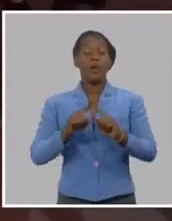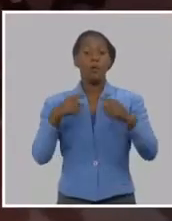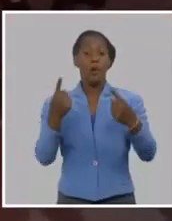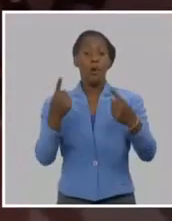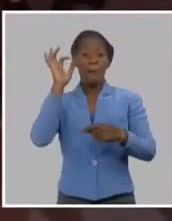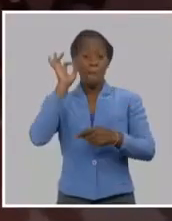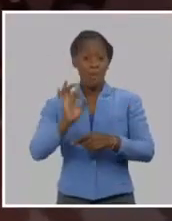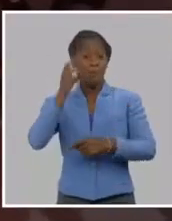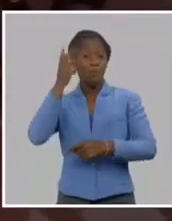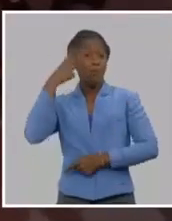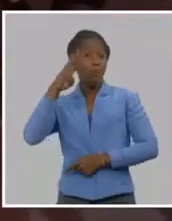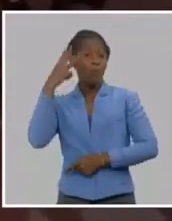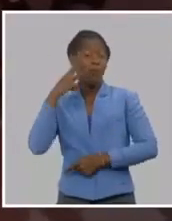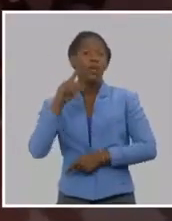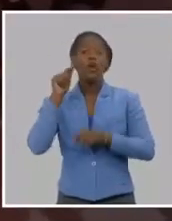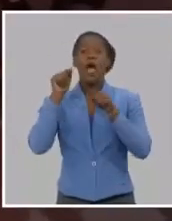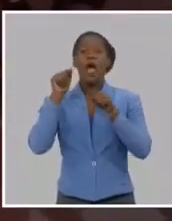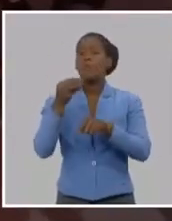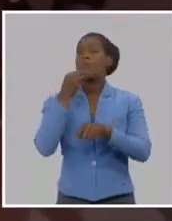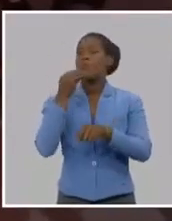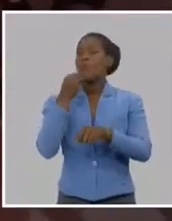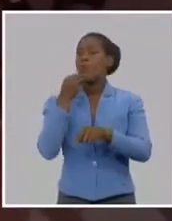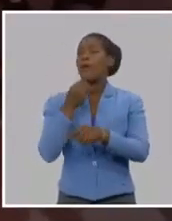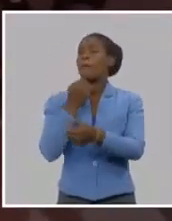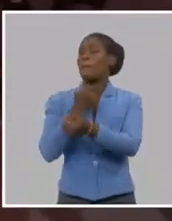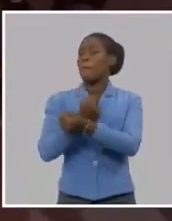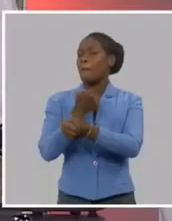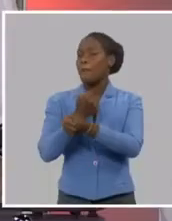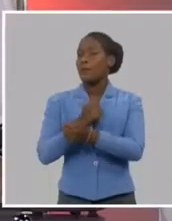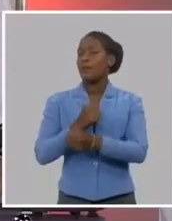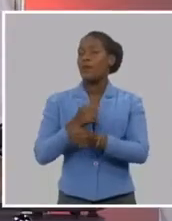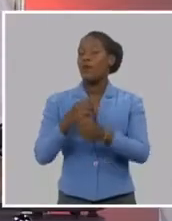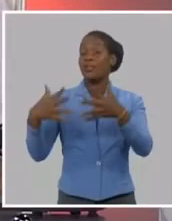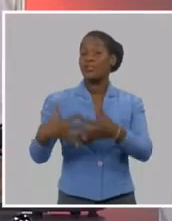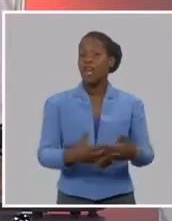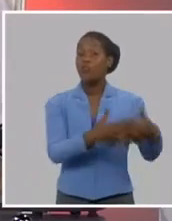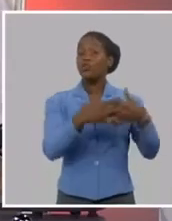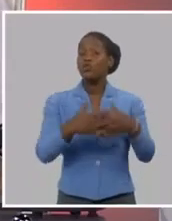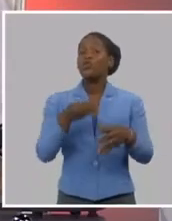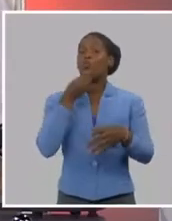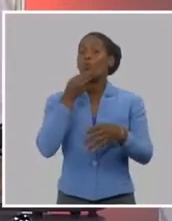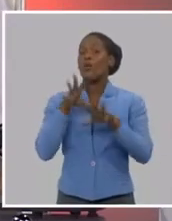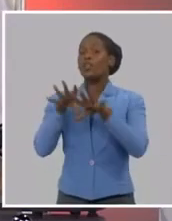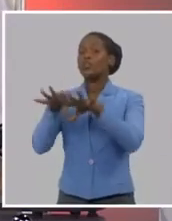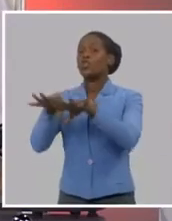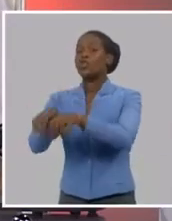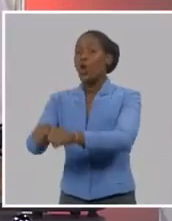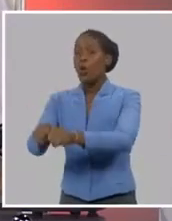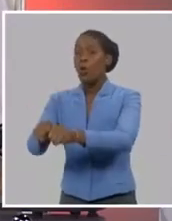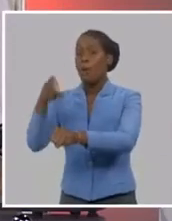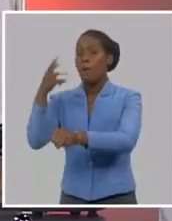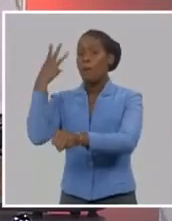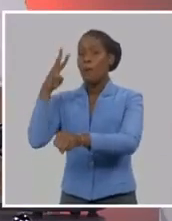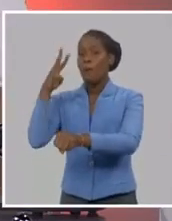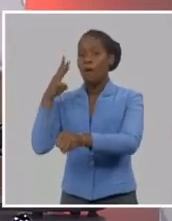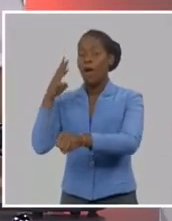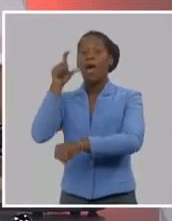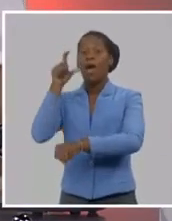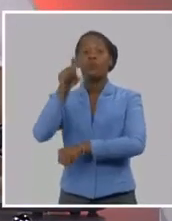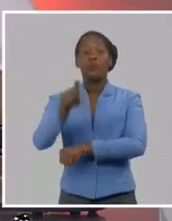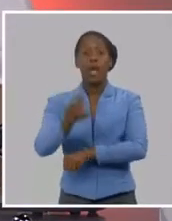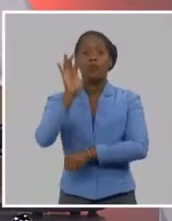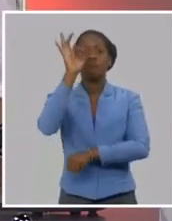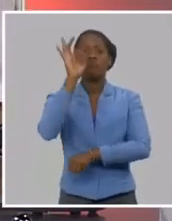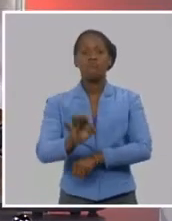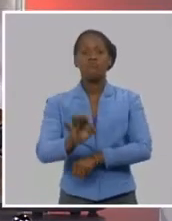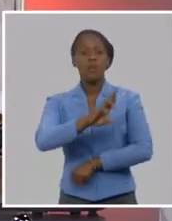por el este, sea un peligro, para ustedes, los Estados Unidos, que lo tienen al norte, y siempre es un peligro, para México, y por eso, usted es el